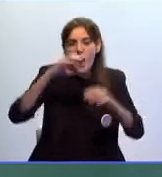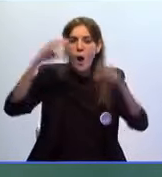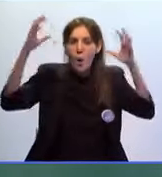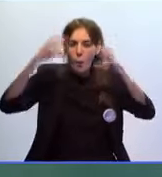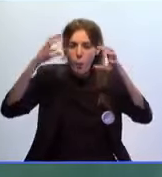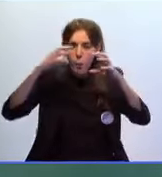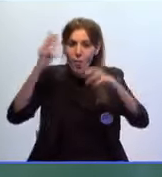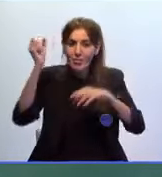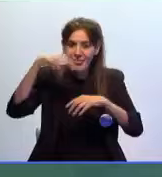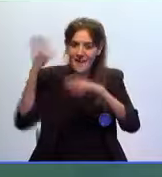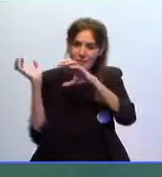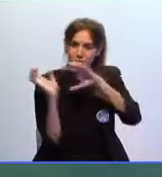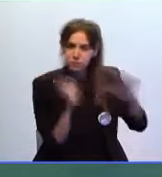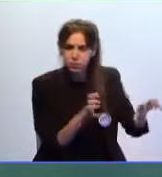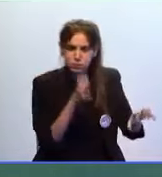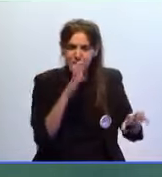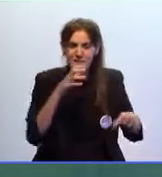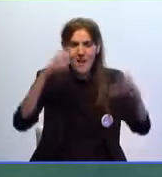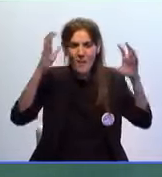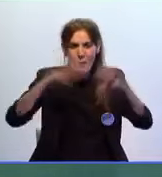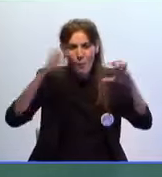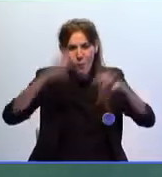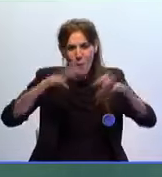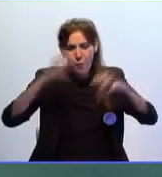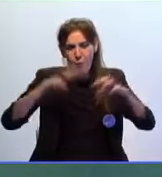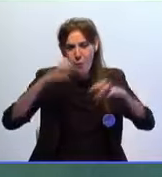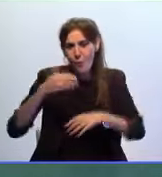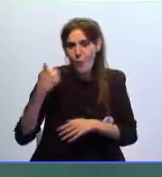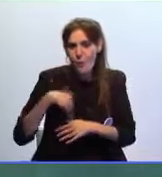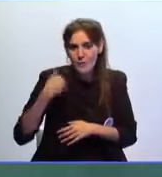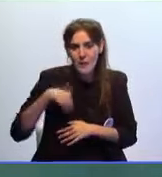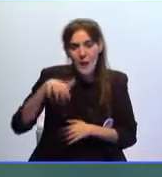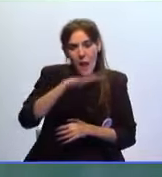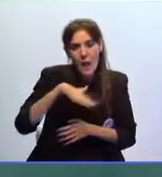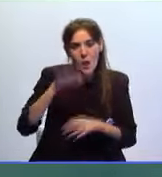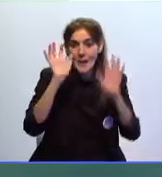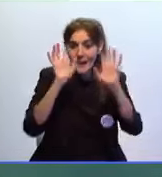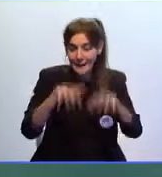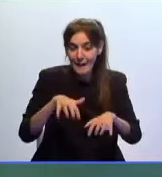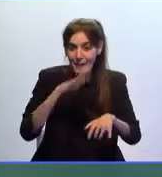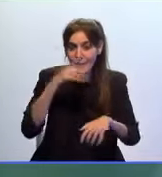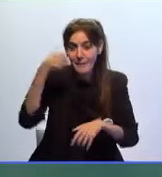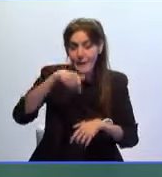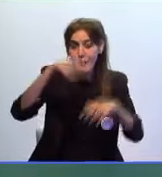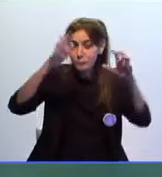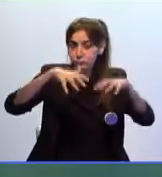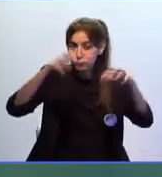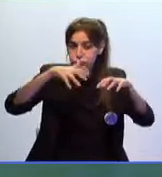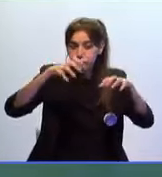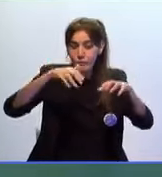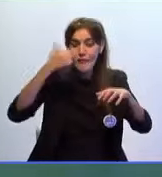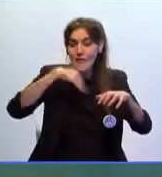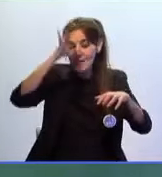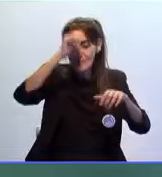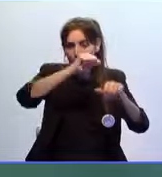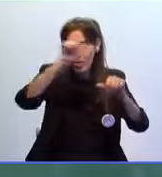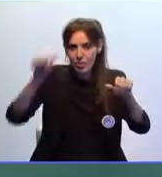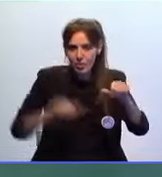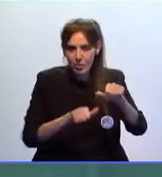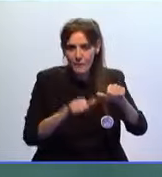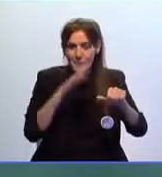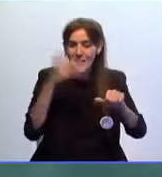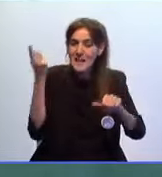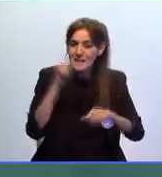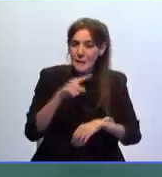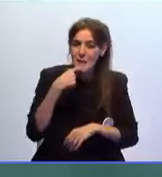odana está ya descargando lluvias torrenciales en la provincia de Cádiz donde permanecerá todo el fin de semana y todo